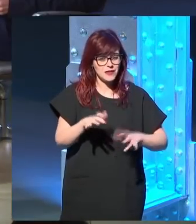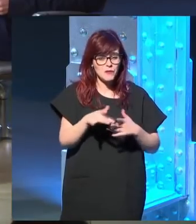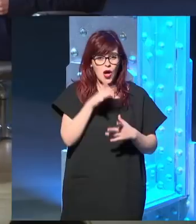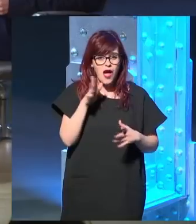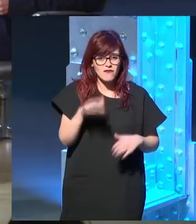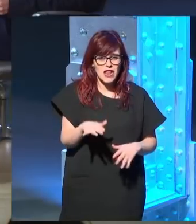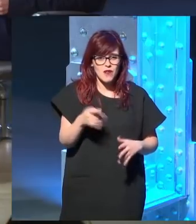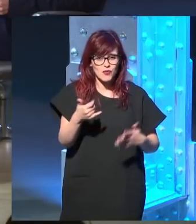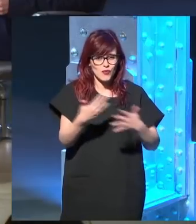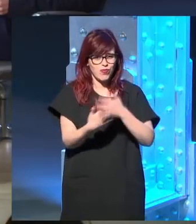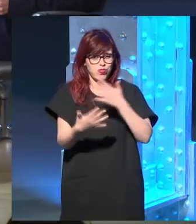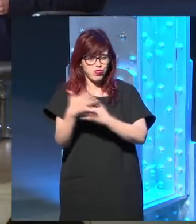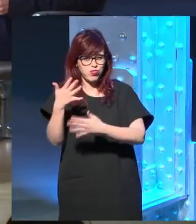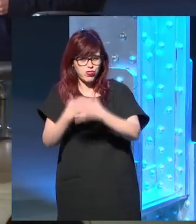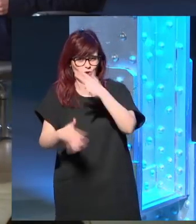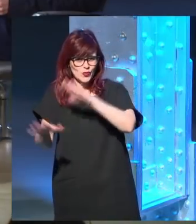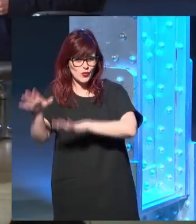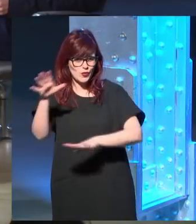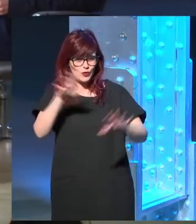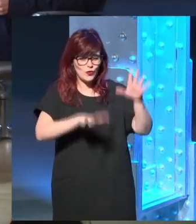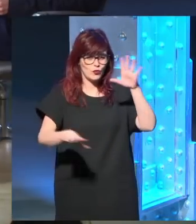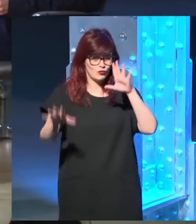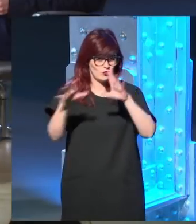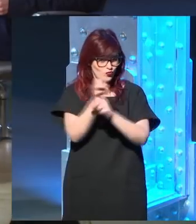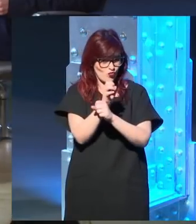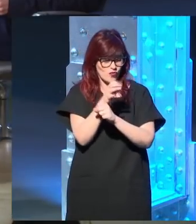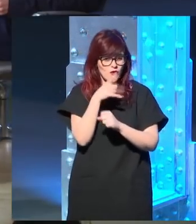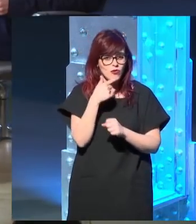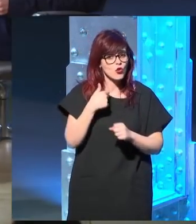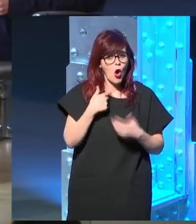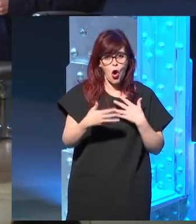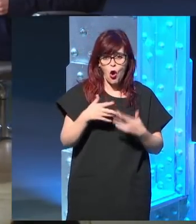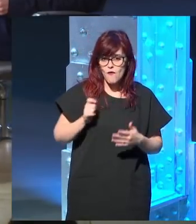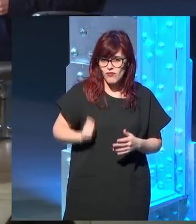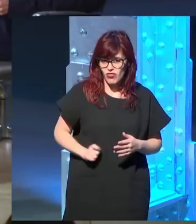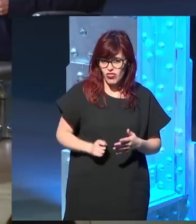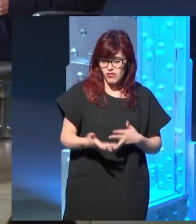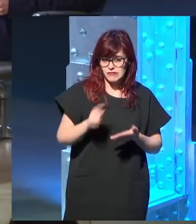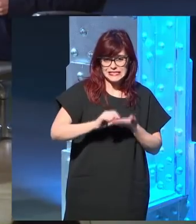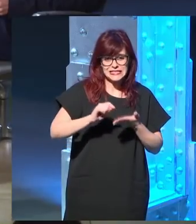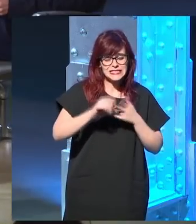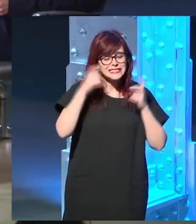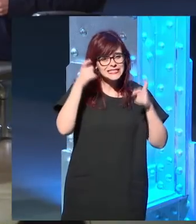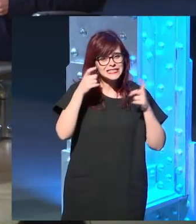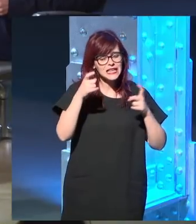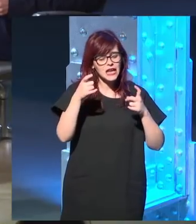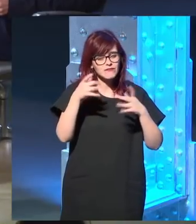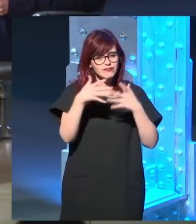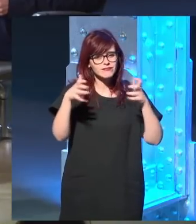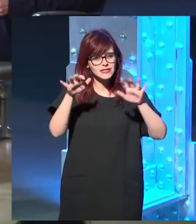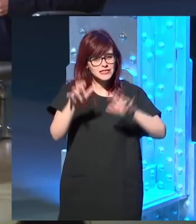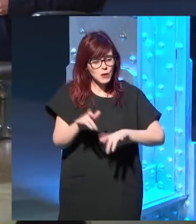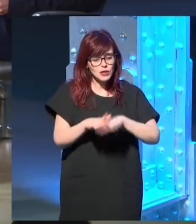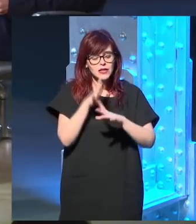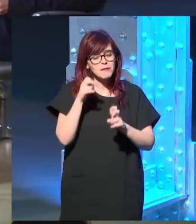empastaría un poco, ¿no? Como yo ya tengo el oficio de inventar el disparate y la